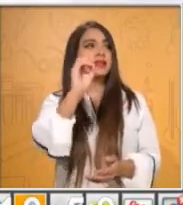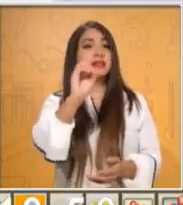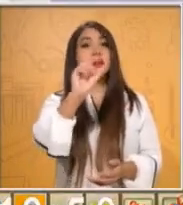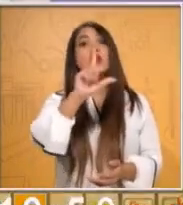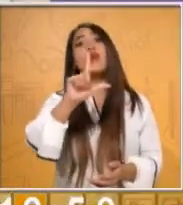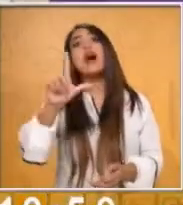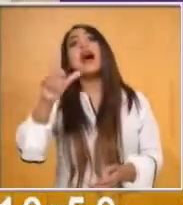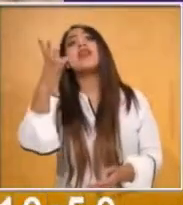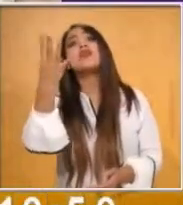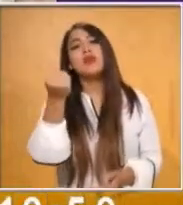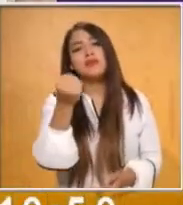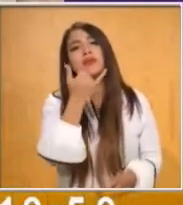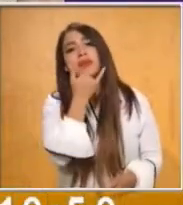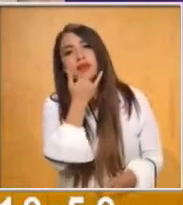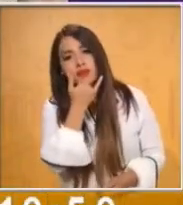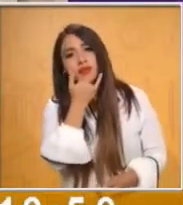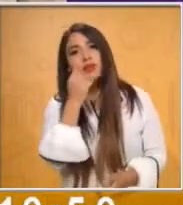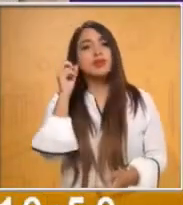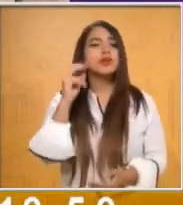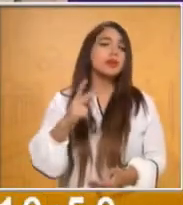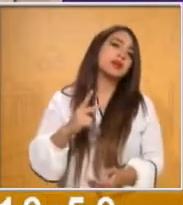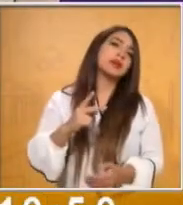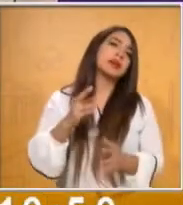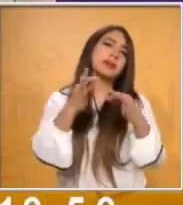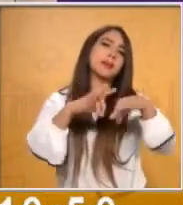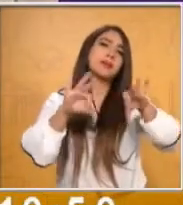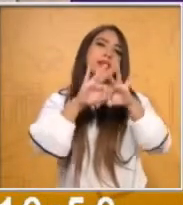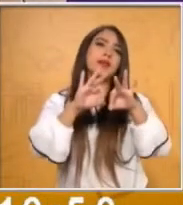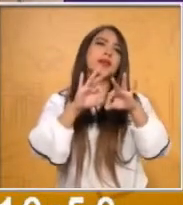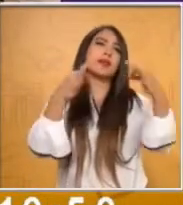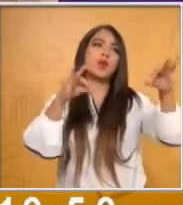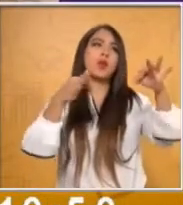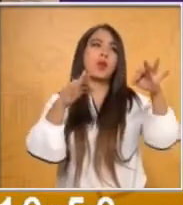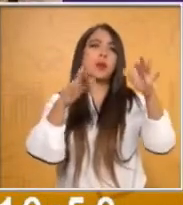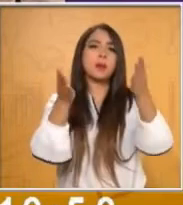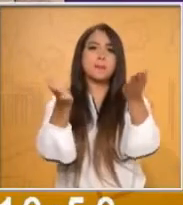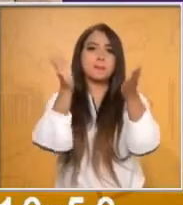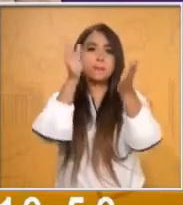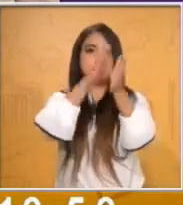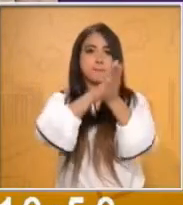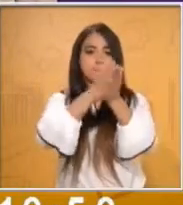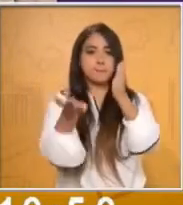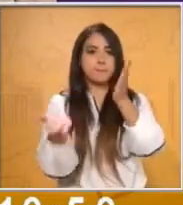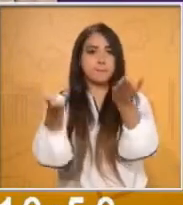importante que tomes una hoja de máquina, la dobles a la mitad,